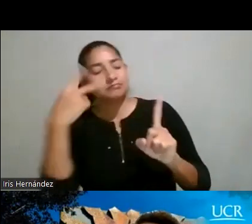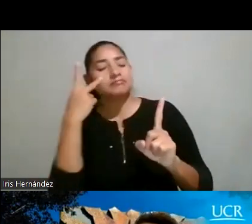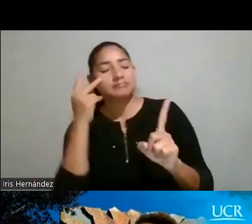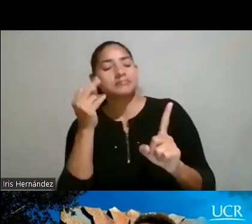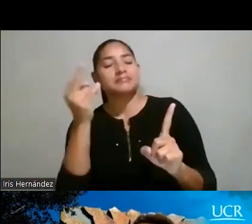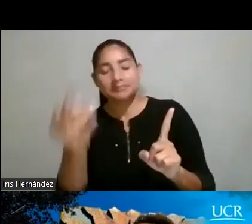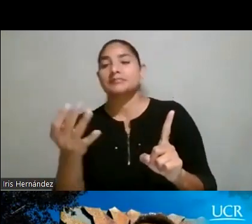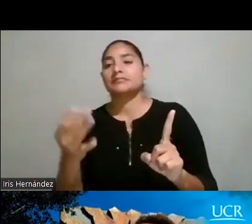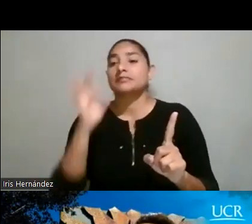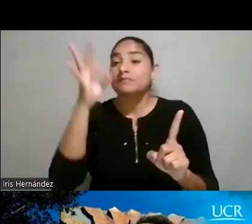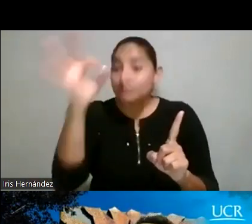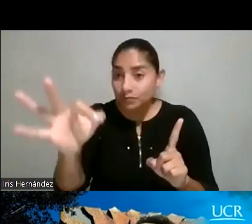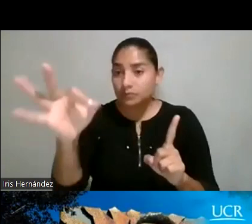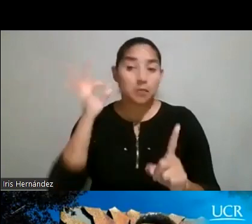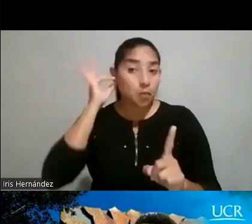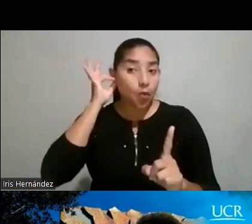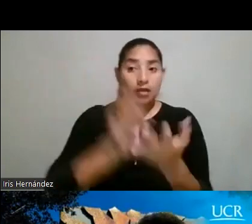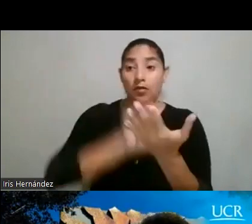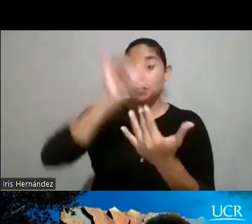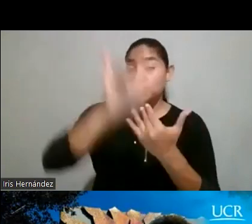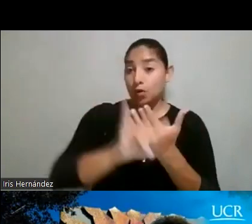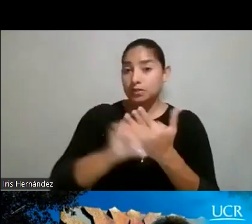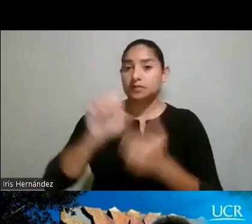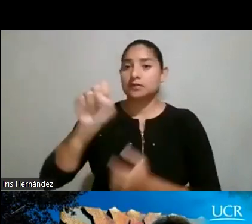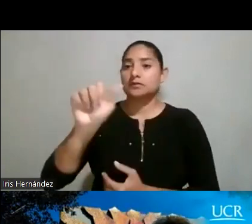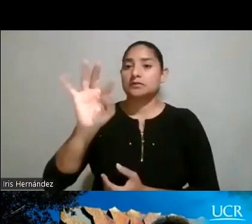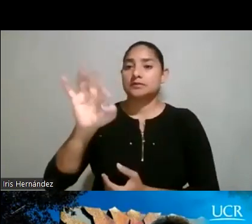darle las mujeres a los proyectos en STEAM.